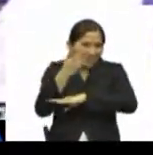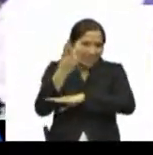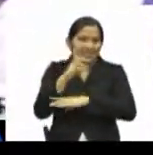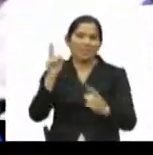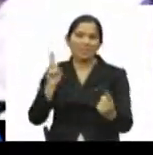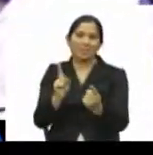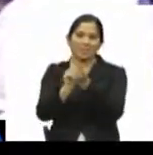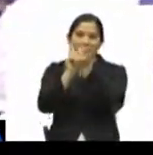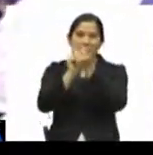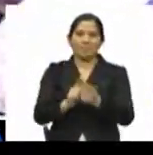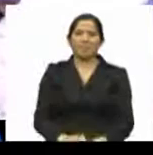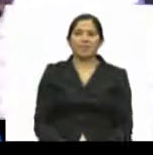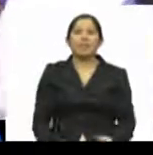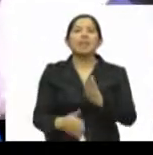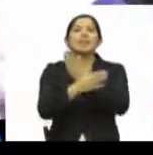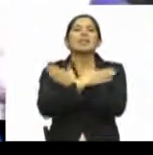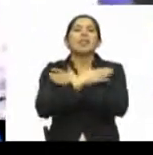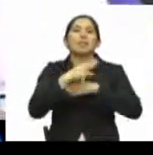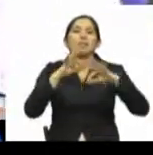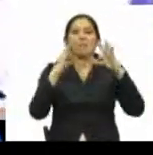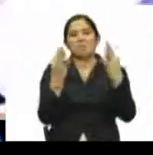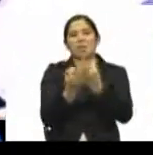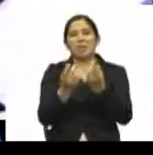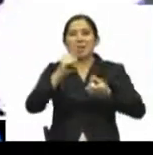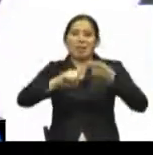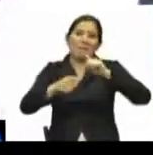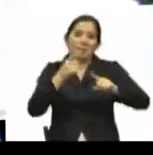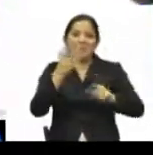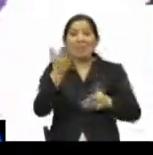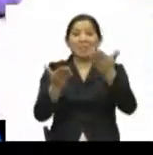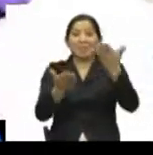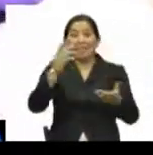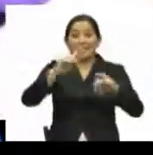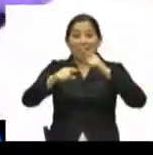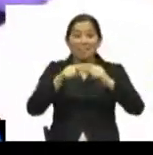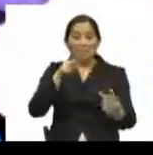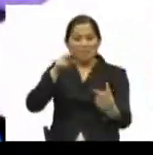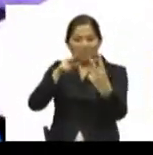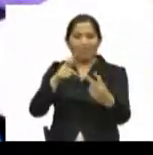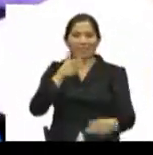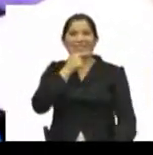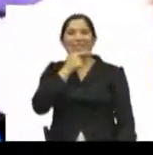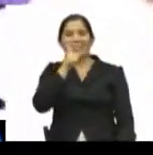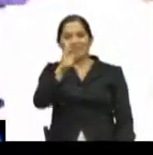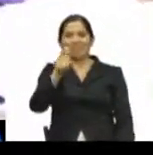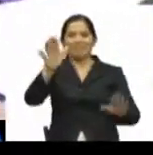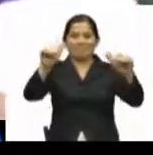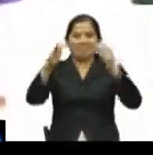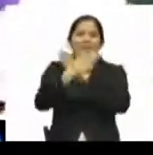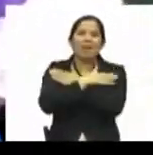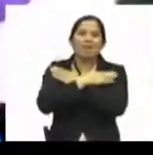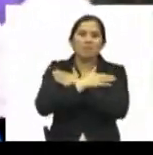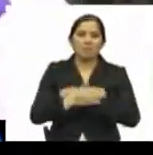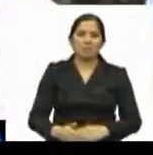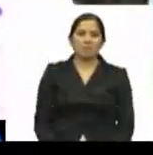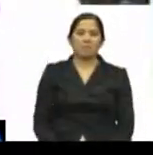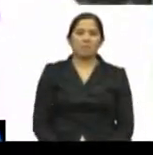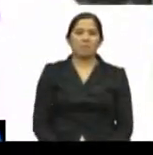Saludos a la familia, a los amigos y a todos los que nos han reconocido y se sonríen al vernos. Saludos a a todos reconocido se se